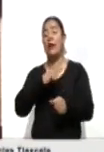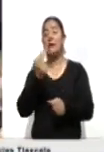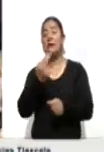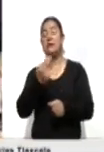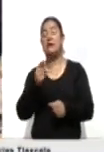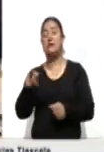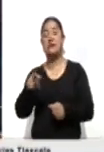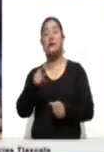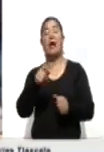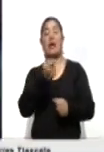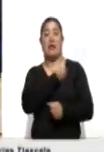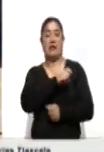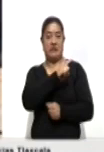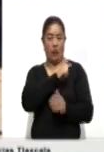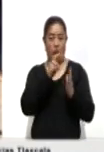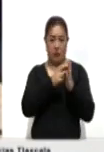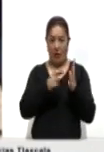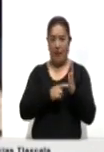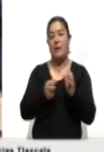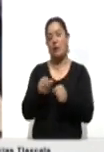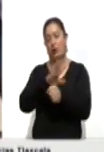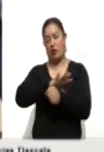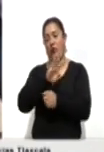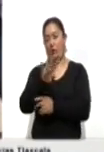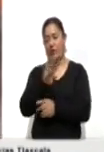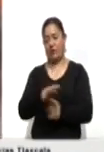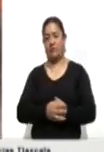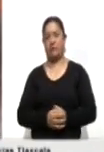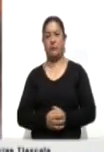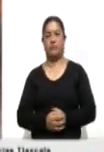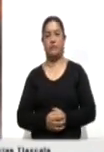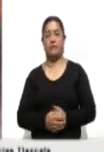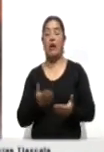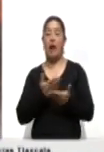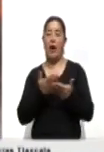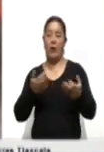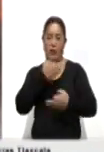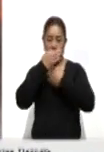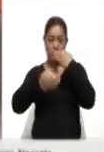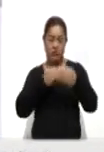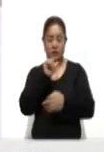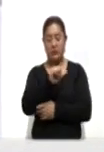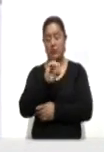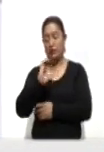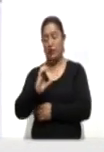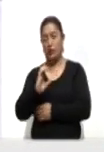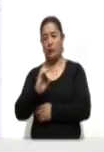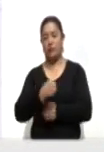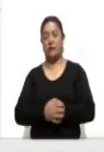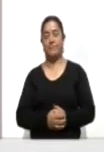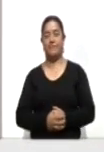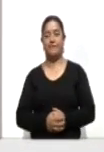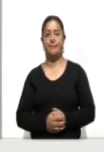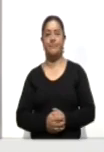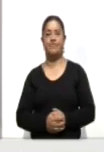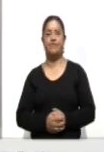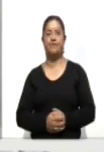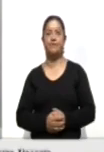medidas sanitarias derivado de la pandemia de COVID-19. Con información de Altagracia Corona, Ahora Noticias.